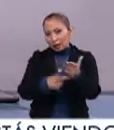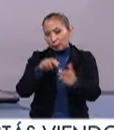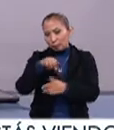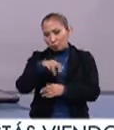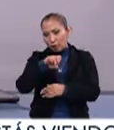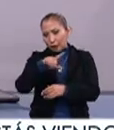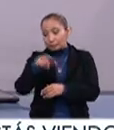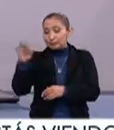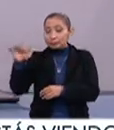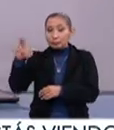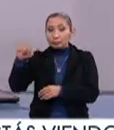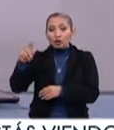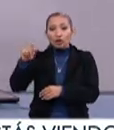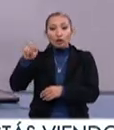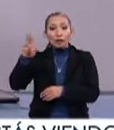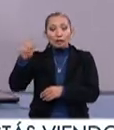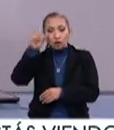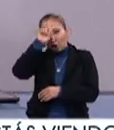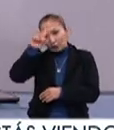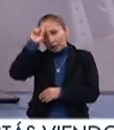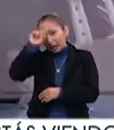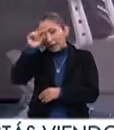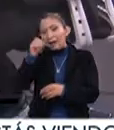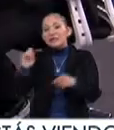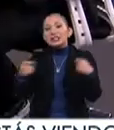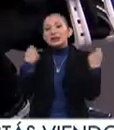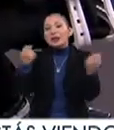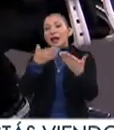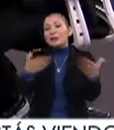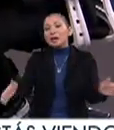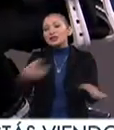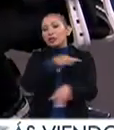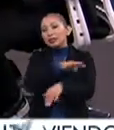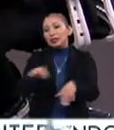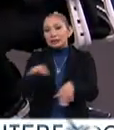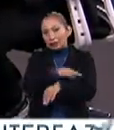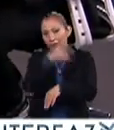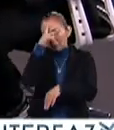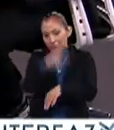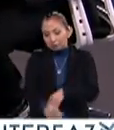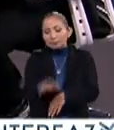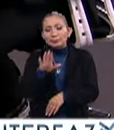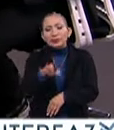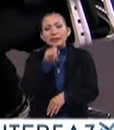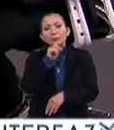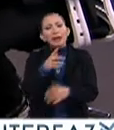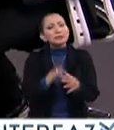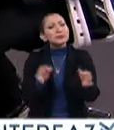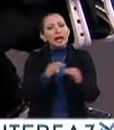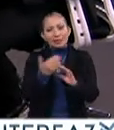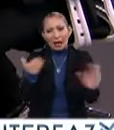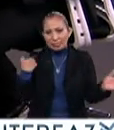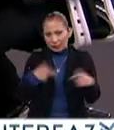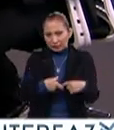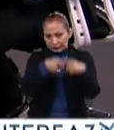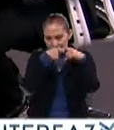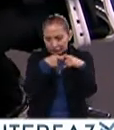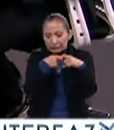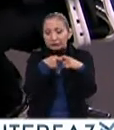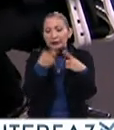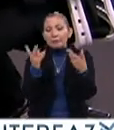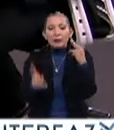y Francisco Torres, quien es consejero del Festival Abierto Mexicano de Diseño. Y estábamos platicando antes del corte